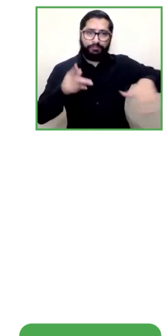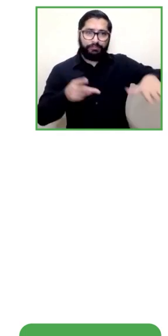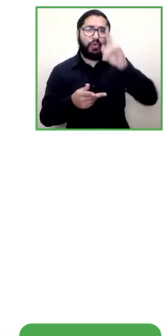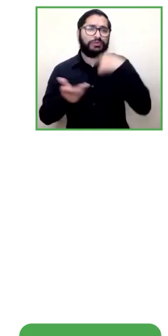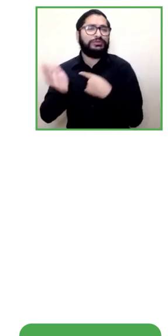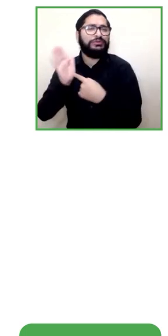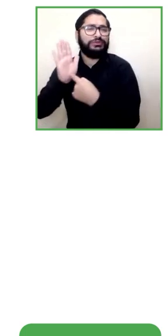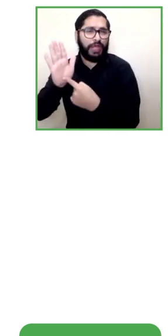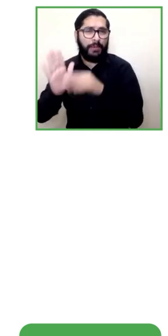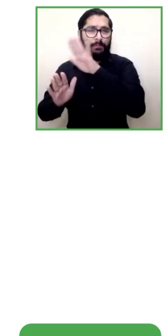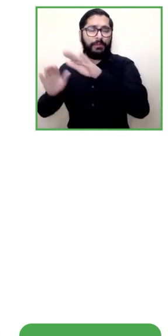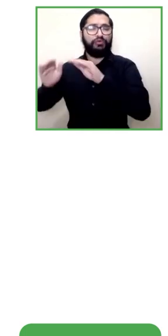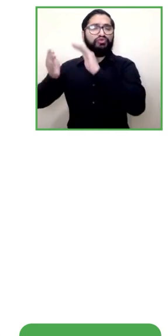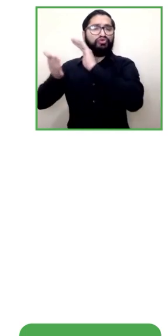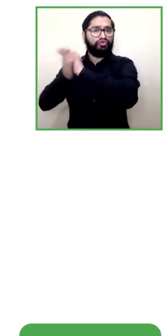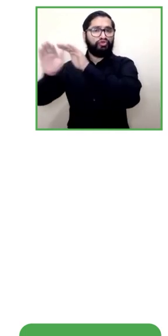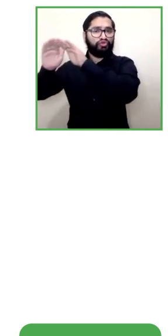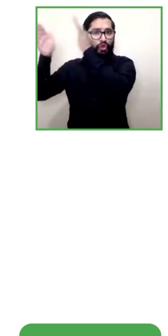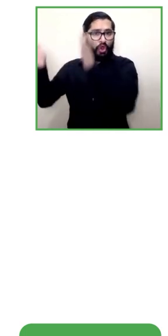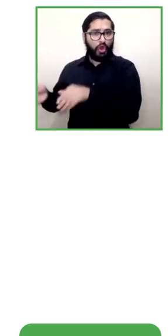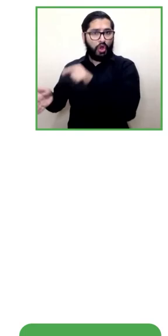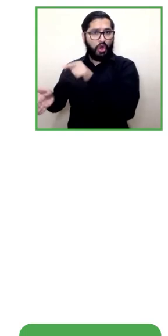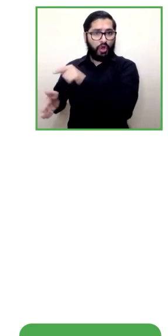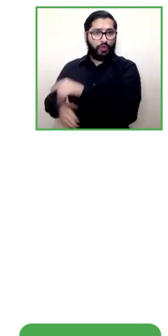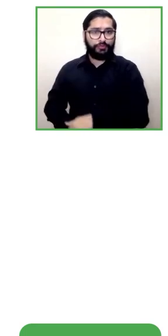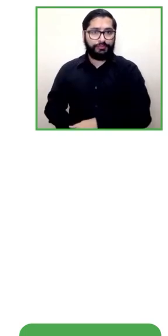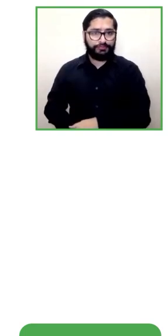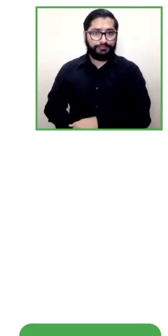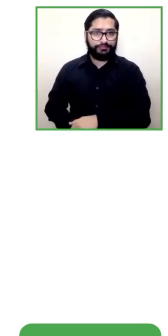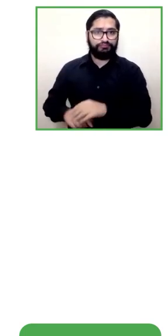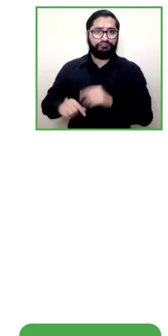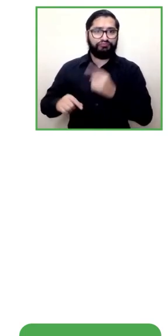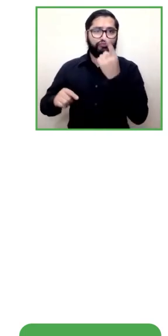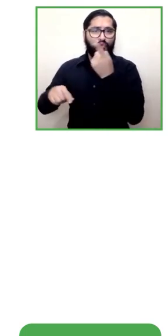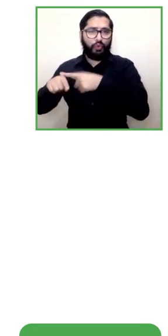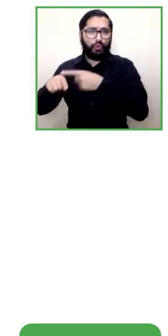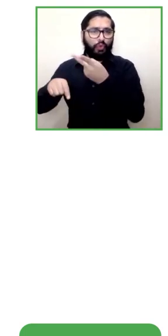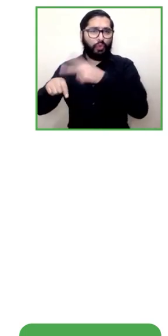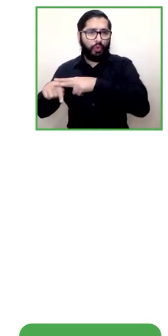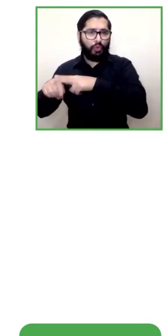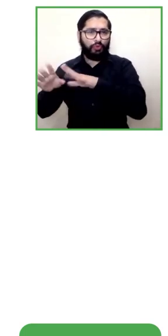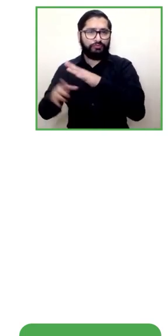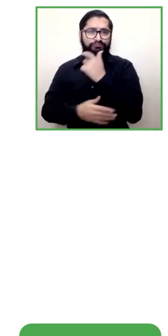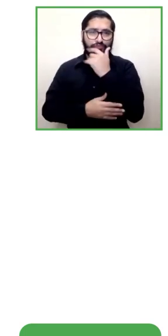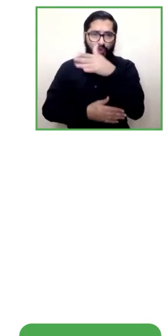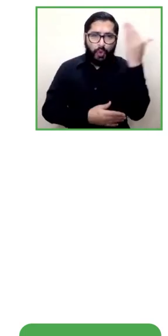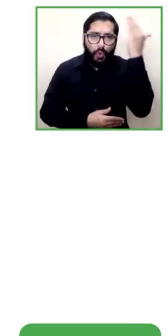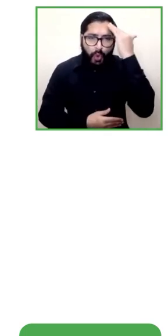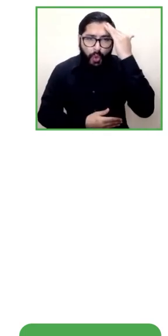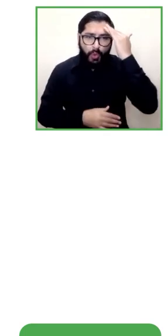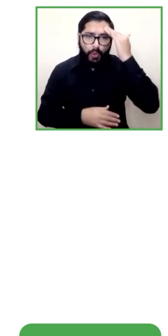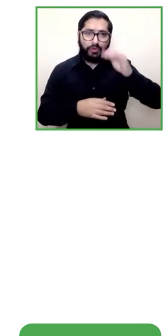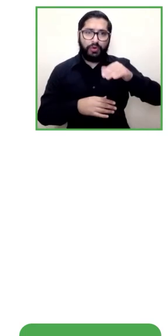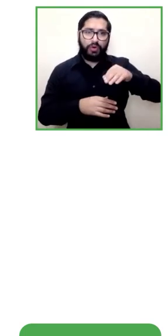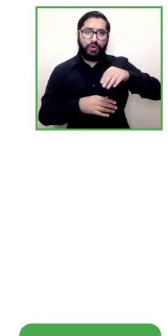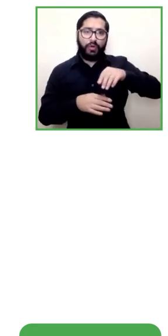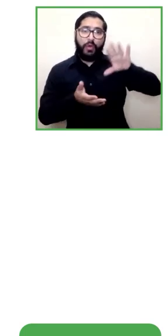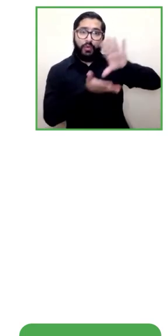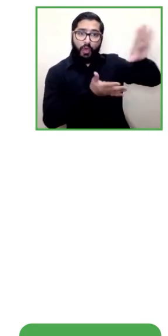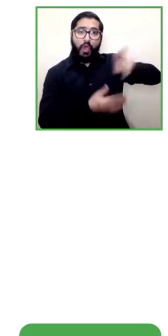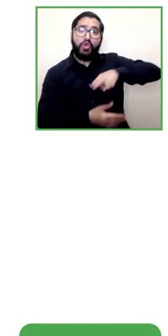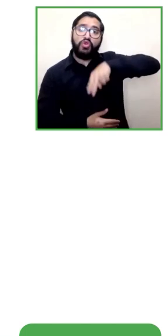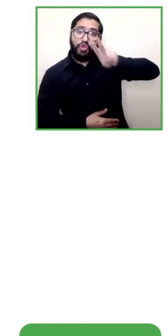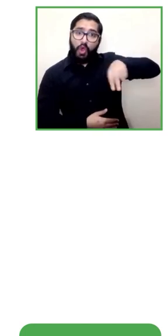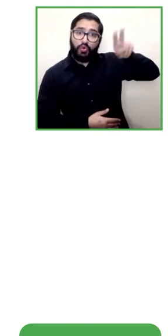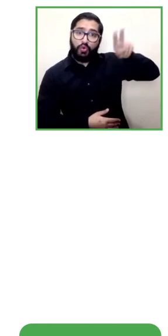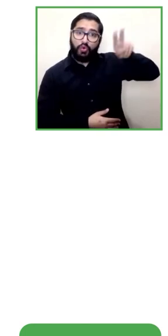entonces en Noruega como ustedes saben el norte de Europa e ir al contexto en el que estamos